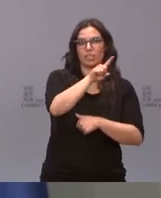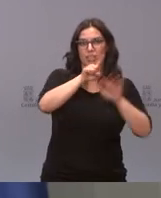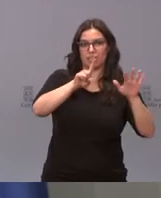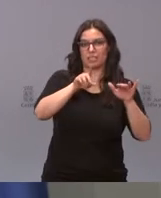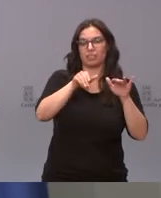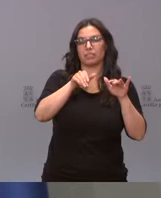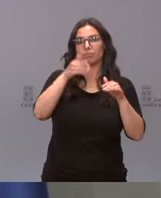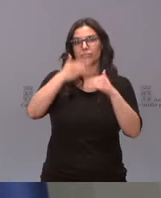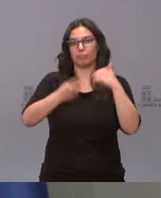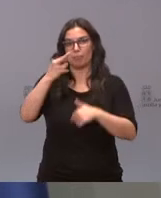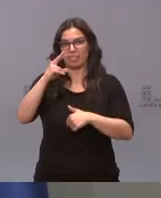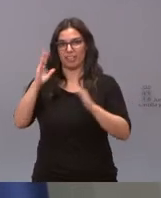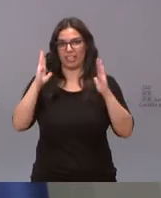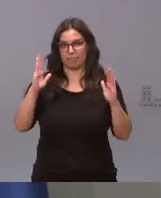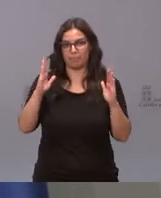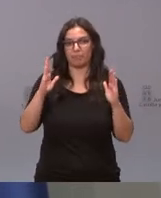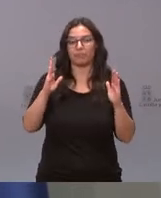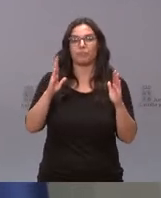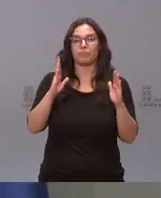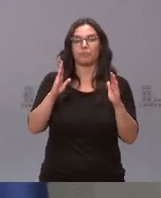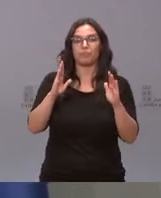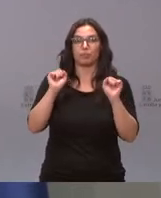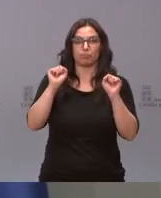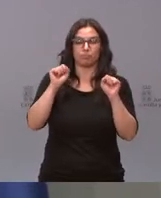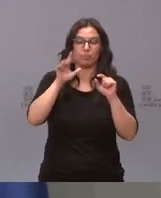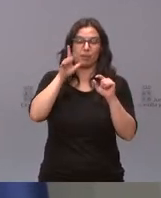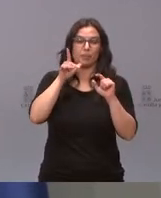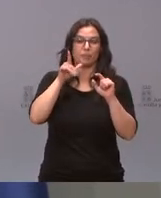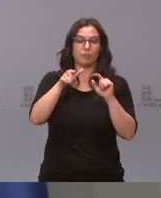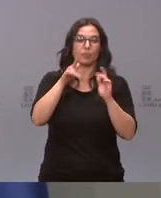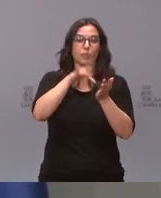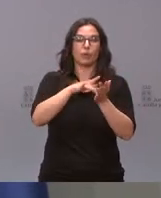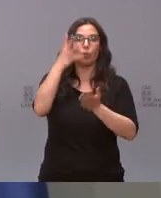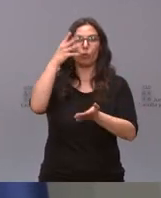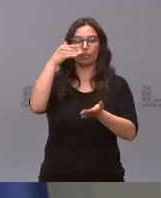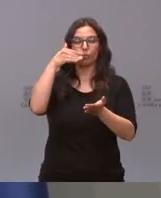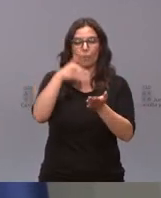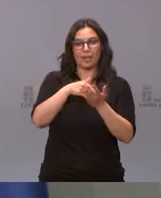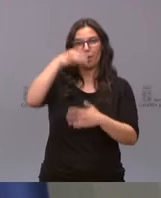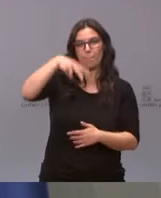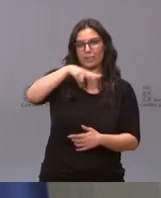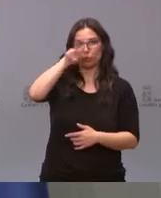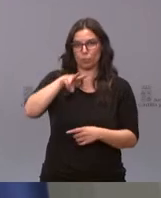y va a constar de más de 4.000 metros cuadrados